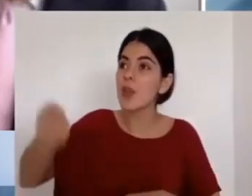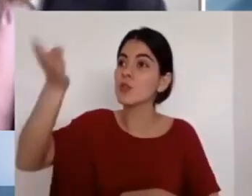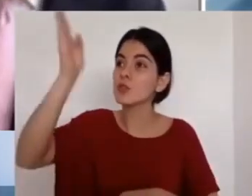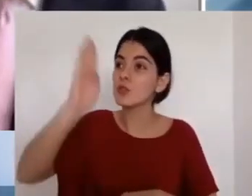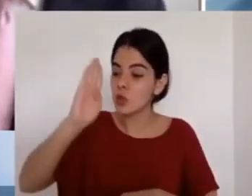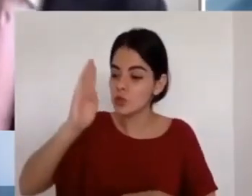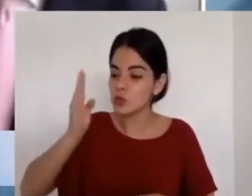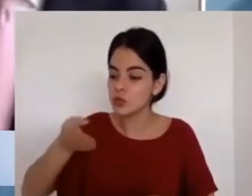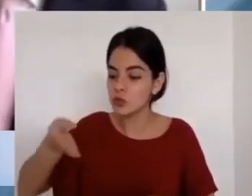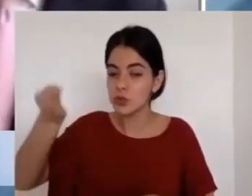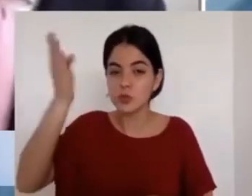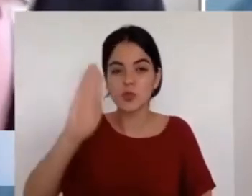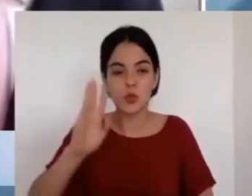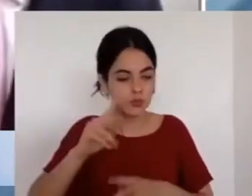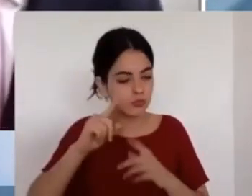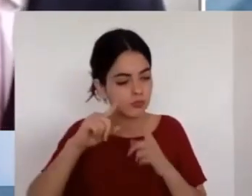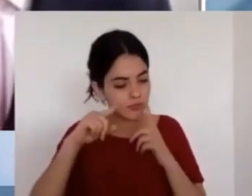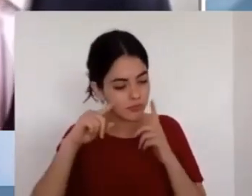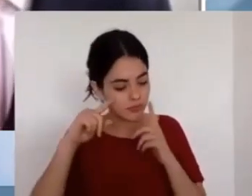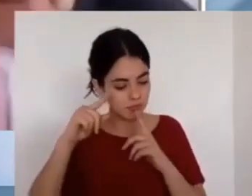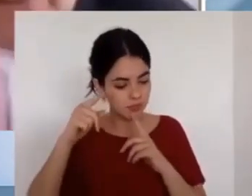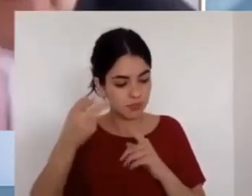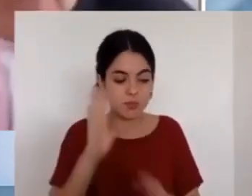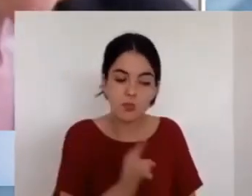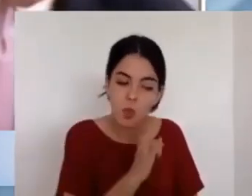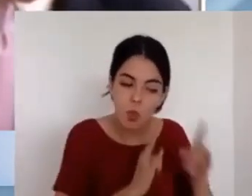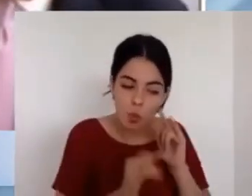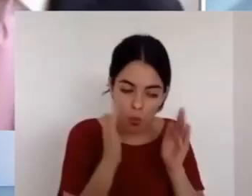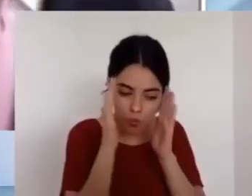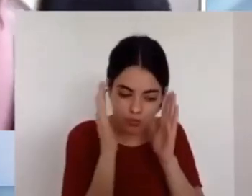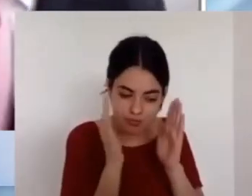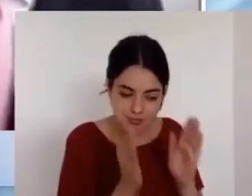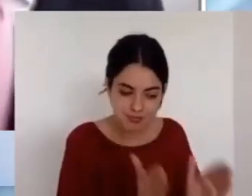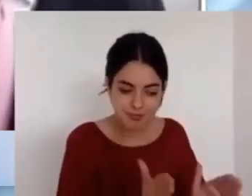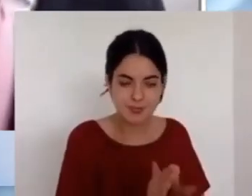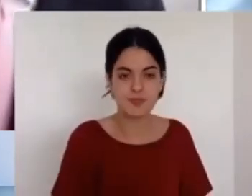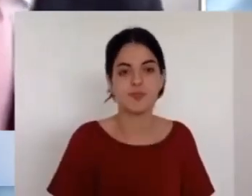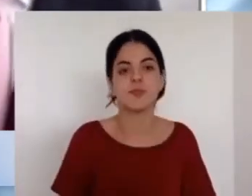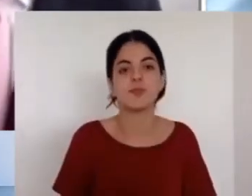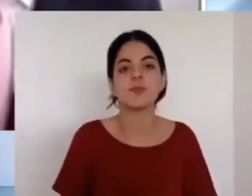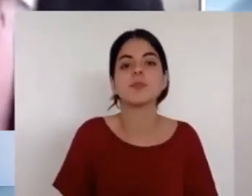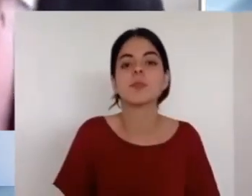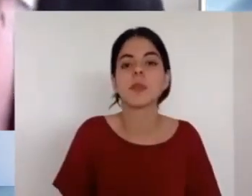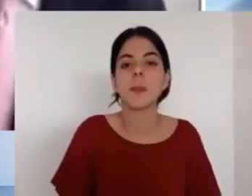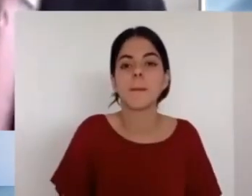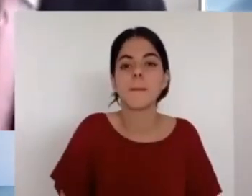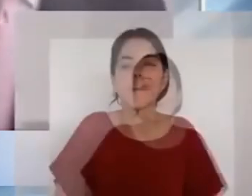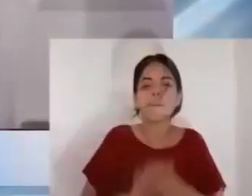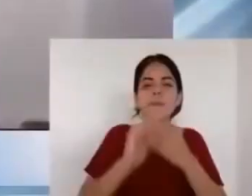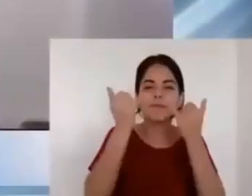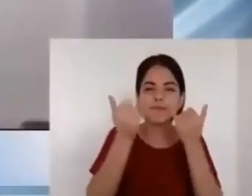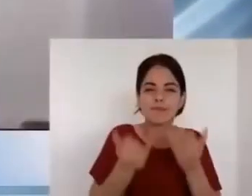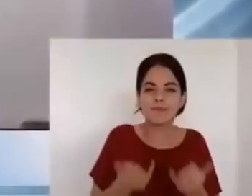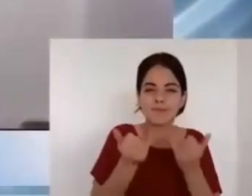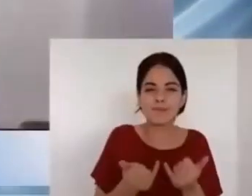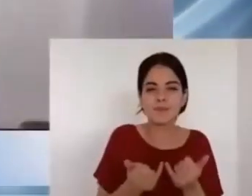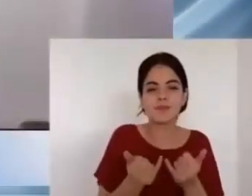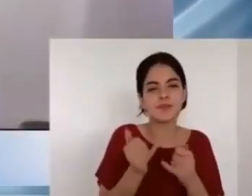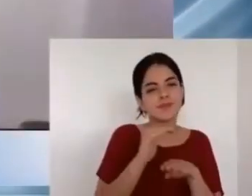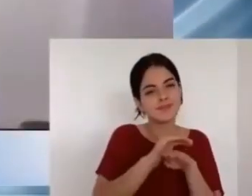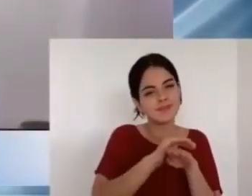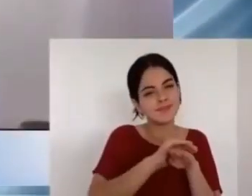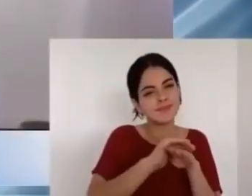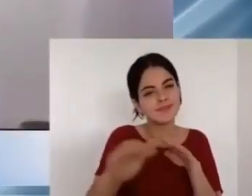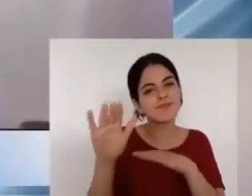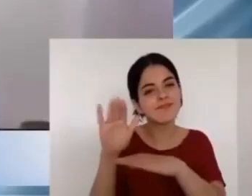Bueno, les invito a que le demos gracias a Dios en esta tarde. De verdad que